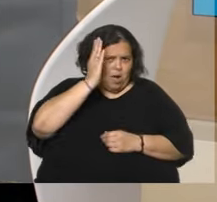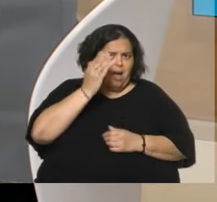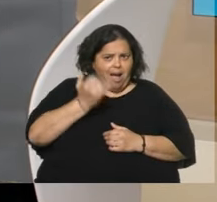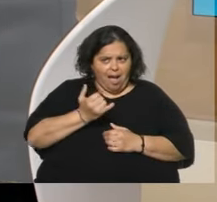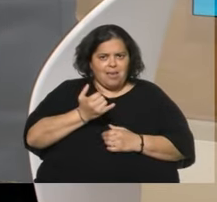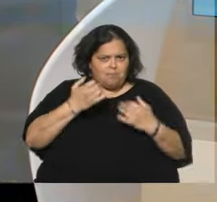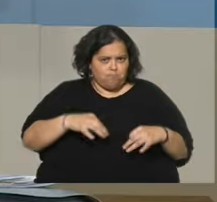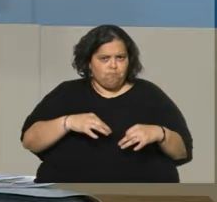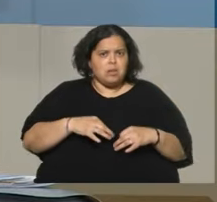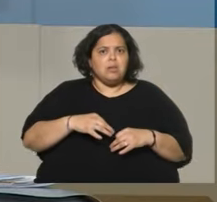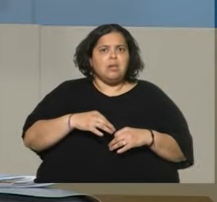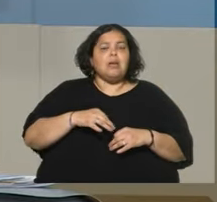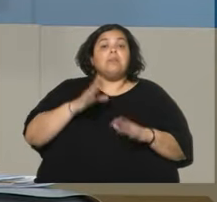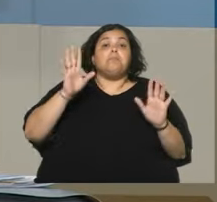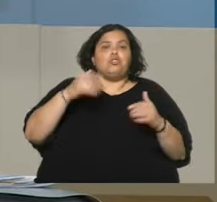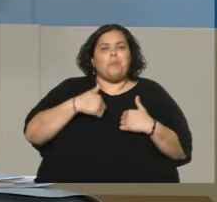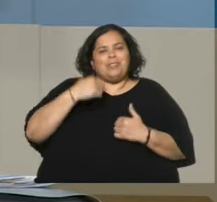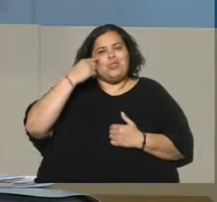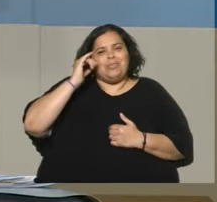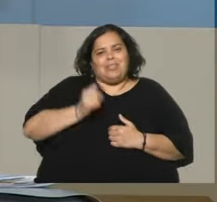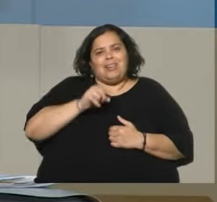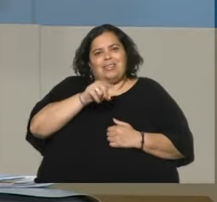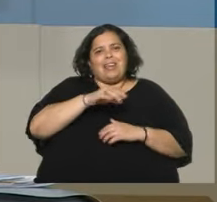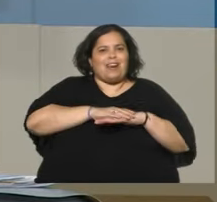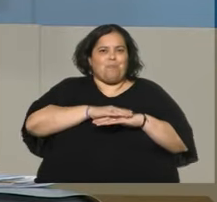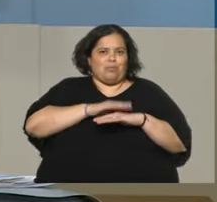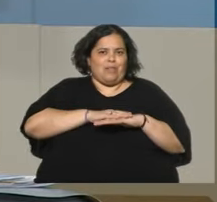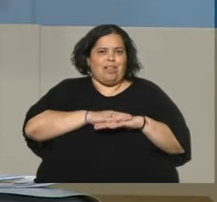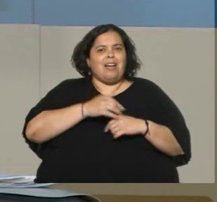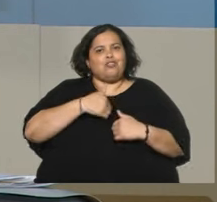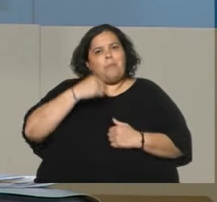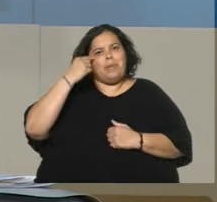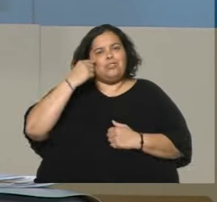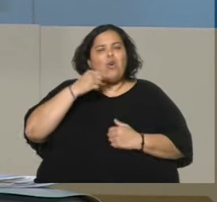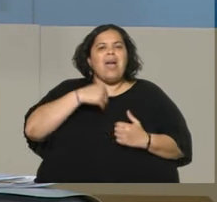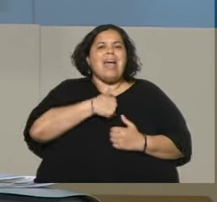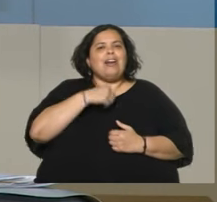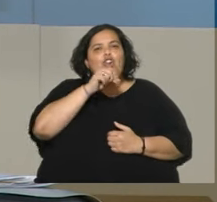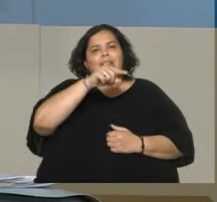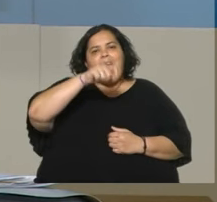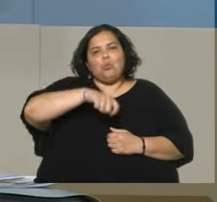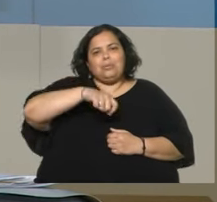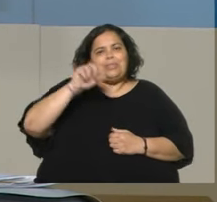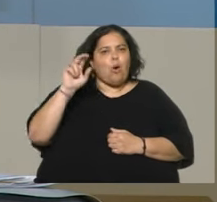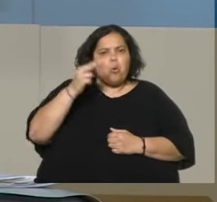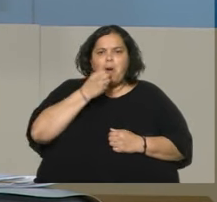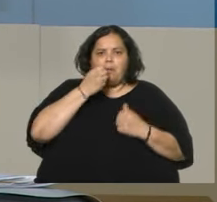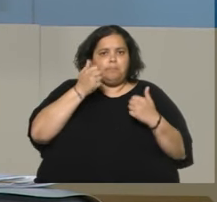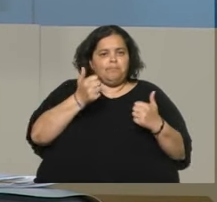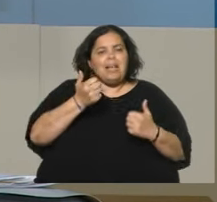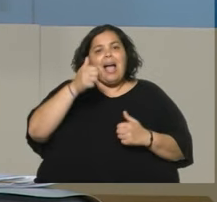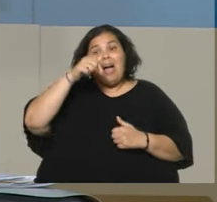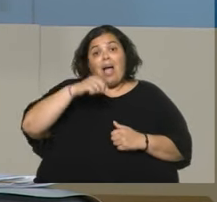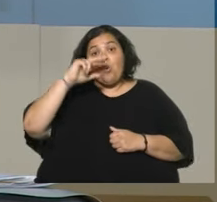extraoficial? Yo creo que esa es nuestra responsabilidad y destaco mucho el rol que sí tiene la justicia en nuestro país. Nuestro país tiene una justicia